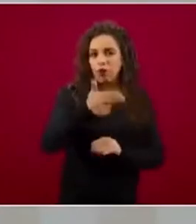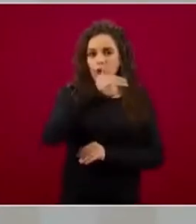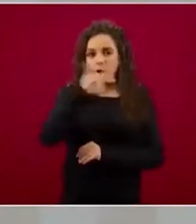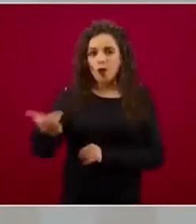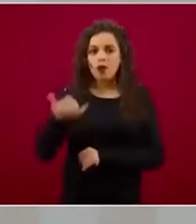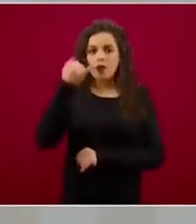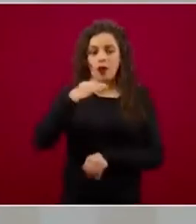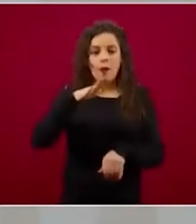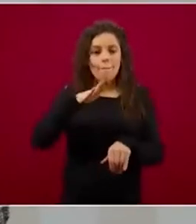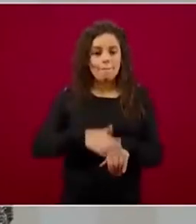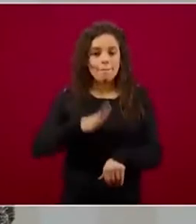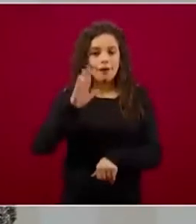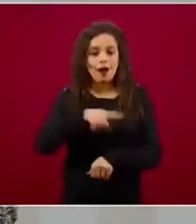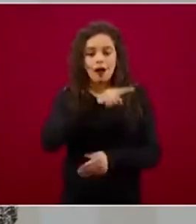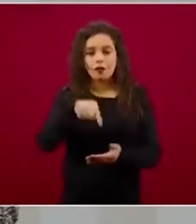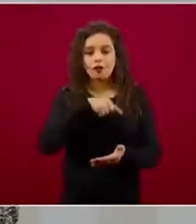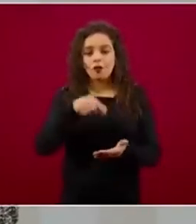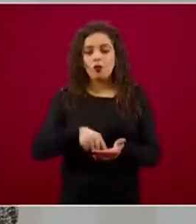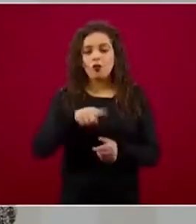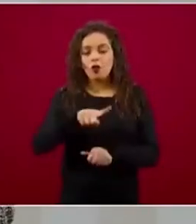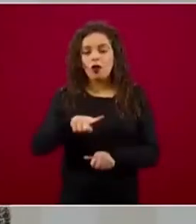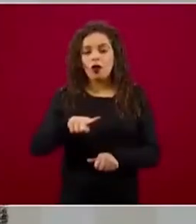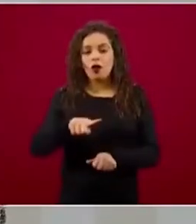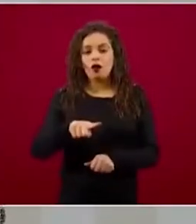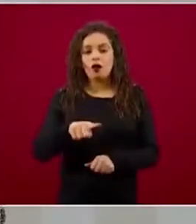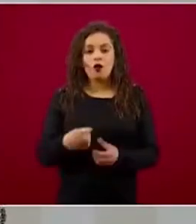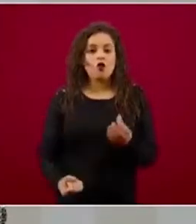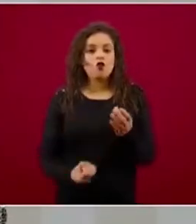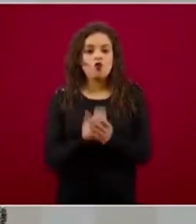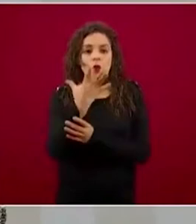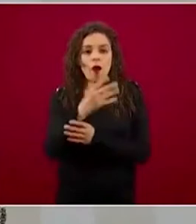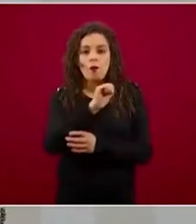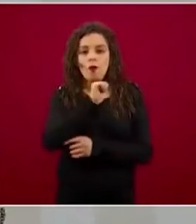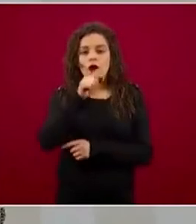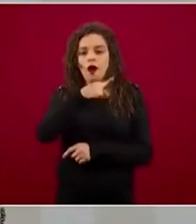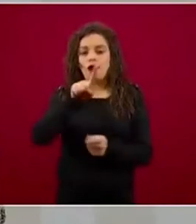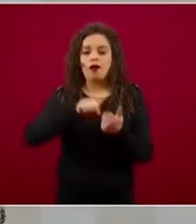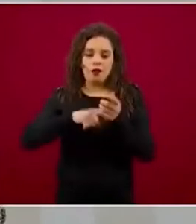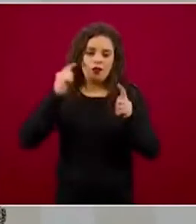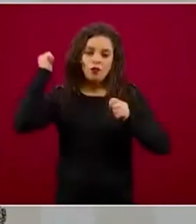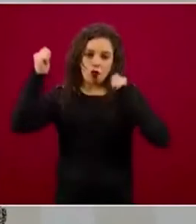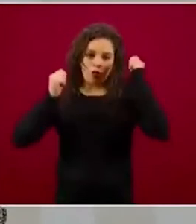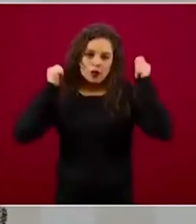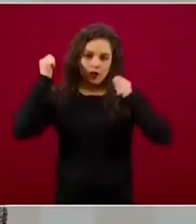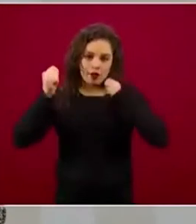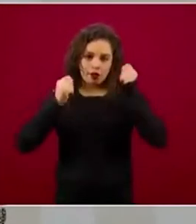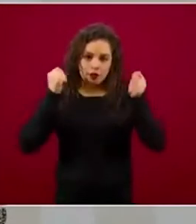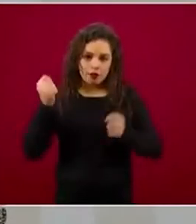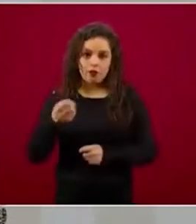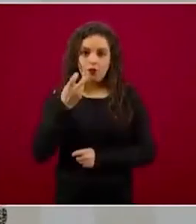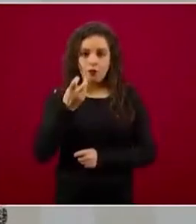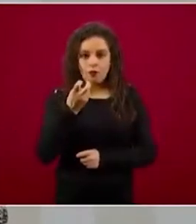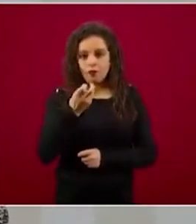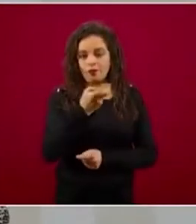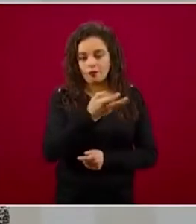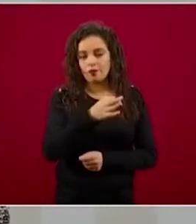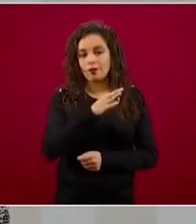más nuevas del turismo. Entonces, esa es una razón, además tiene gran impacto